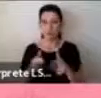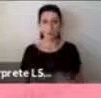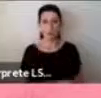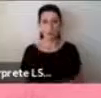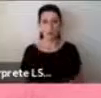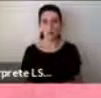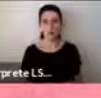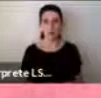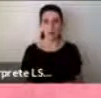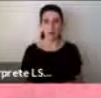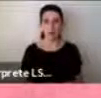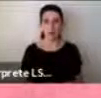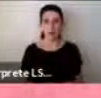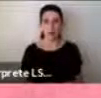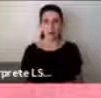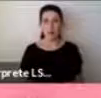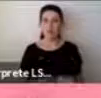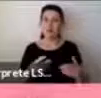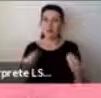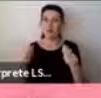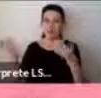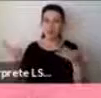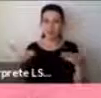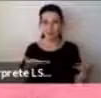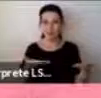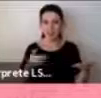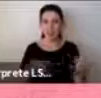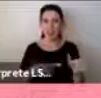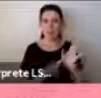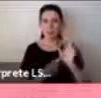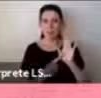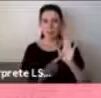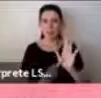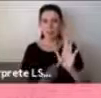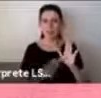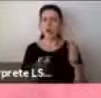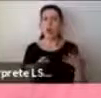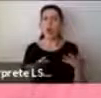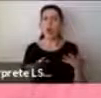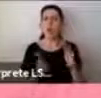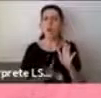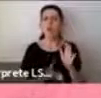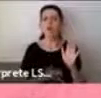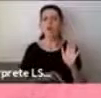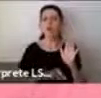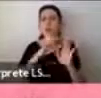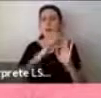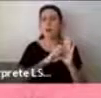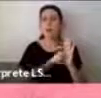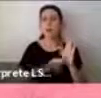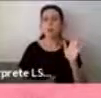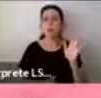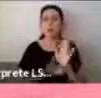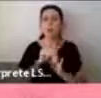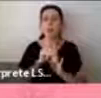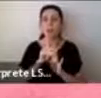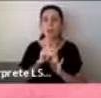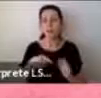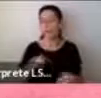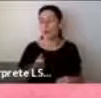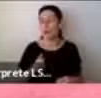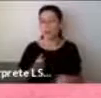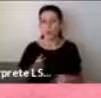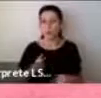Entonces, bueno, bienvenidos a la presentación de un poco cómo desarrollamos este proyecto que nos encanta, que es de